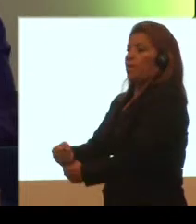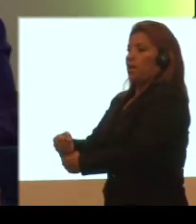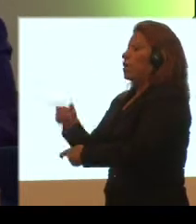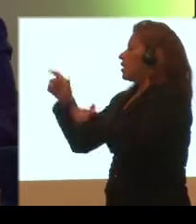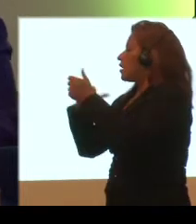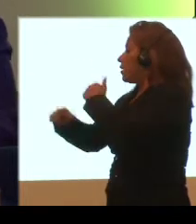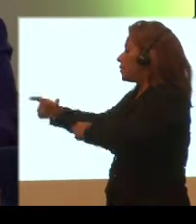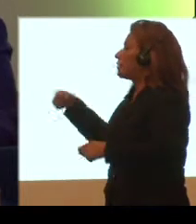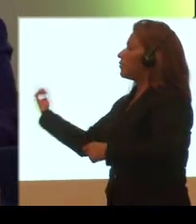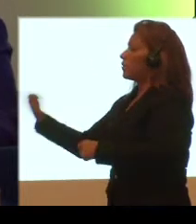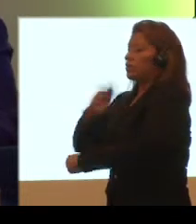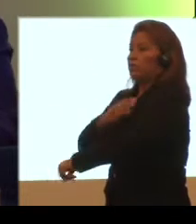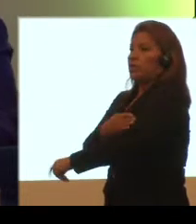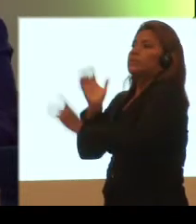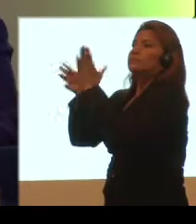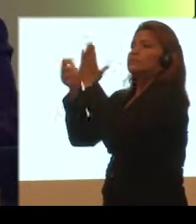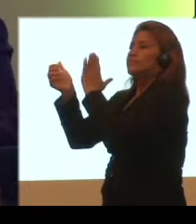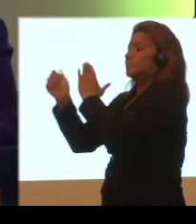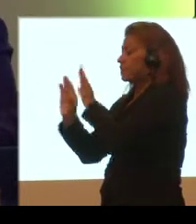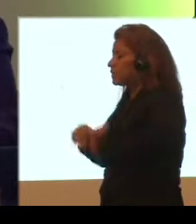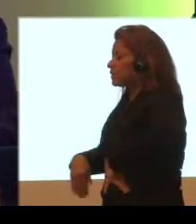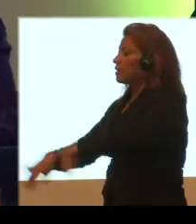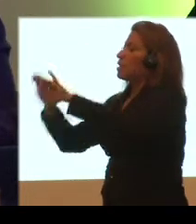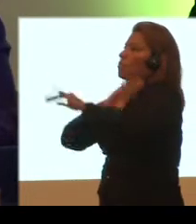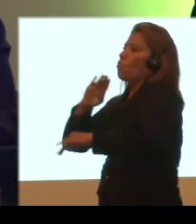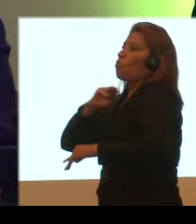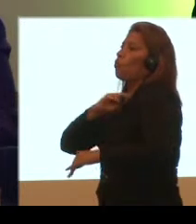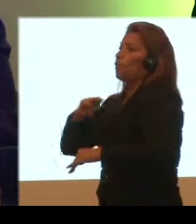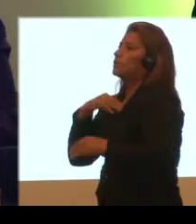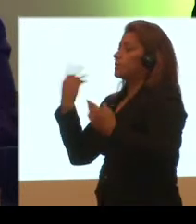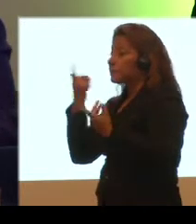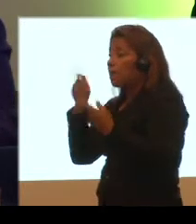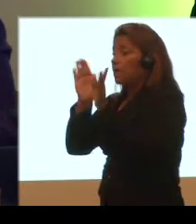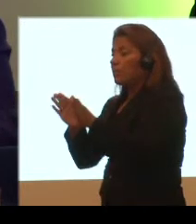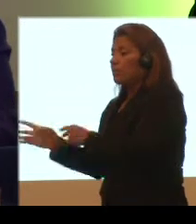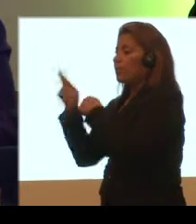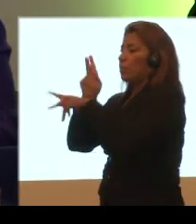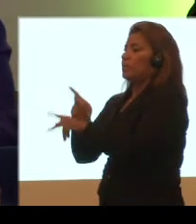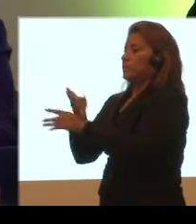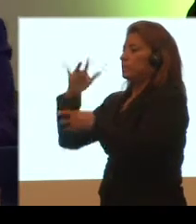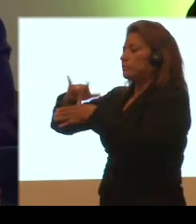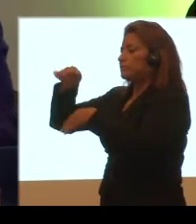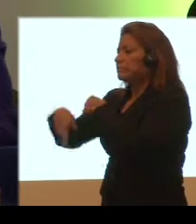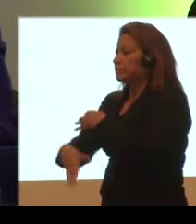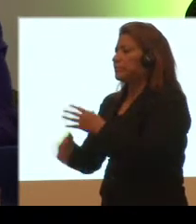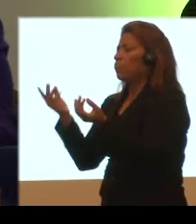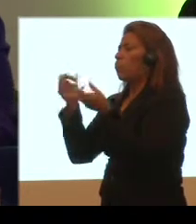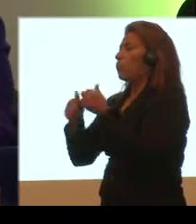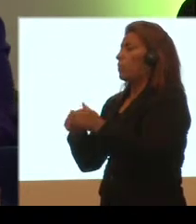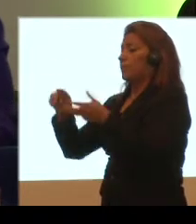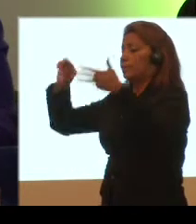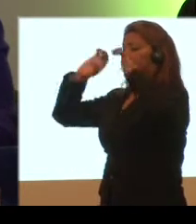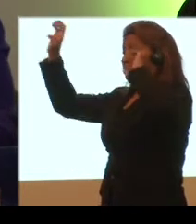y fortalecer las capacidades institucionales de los municipios promoviendo la prevención y mitigación de los riesgos. En la estrategia